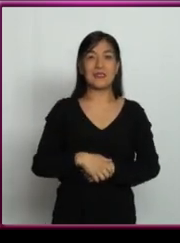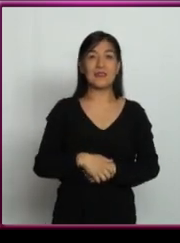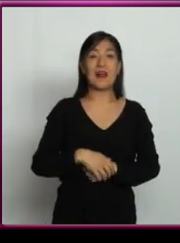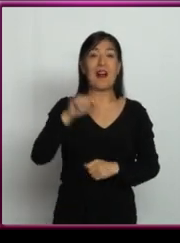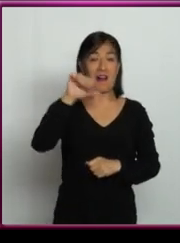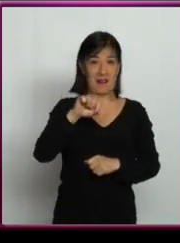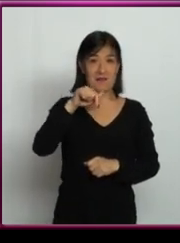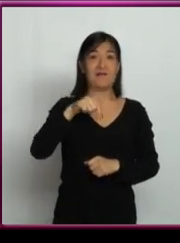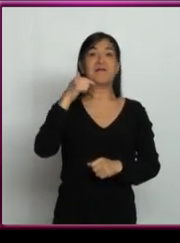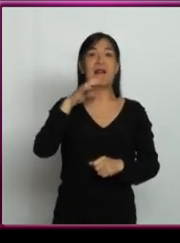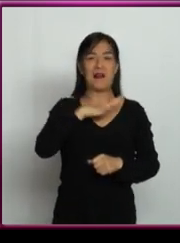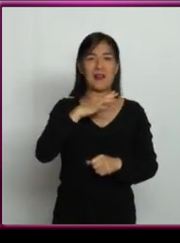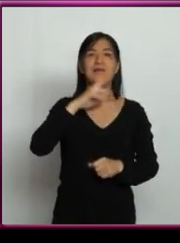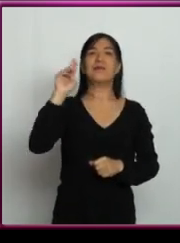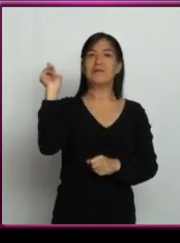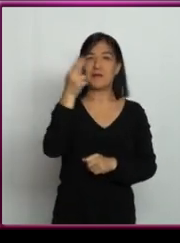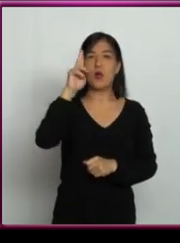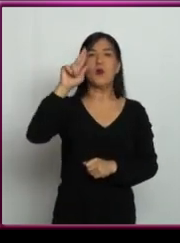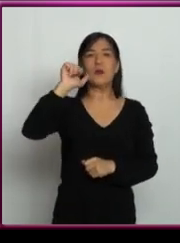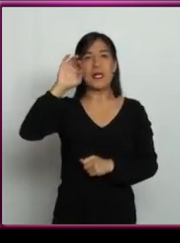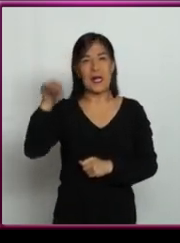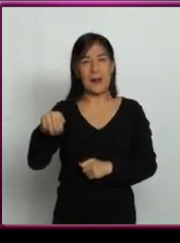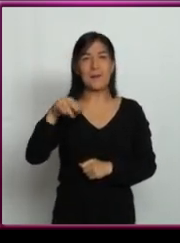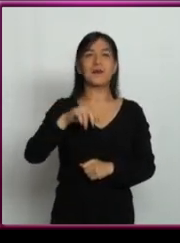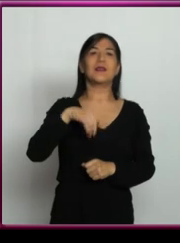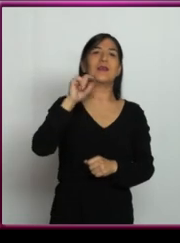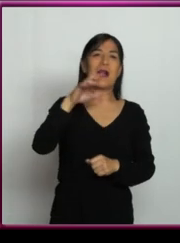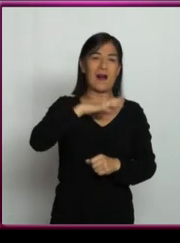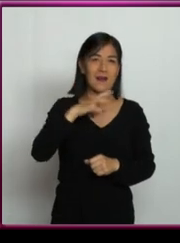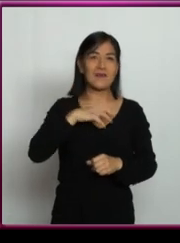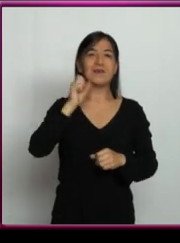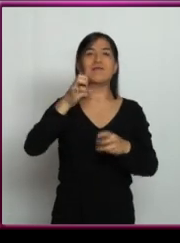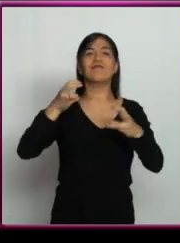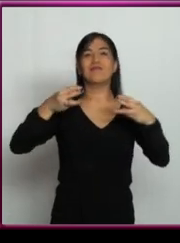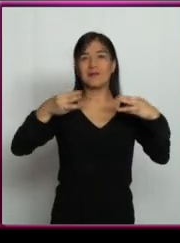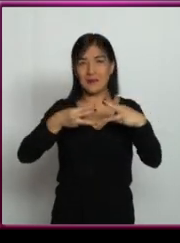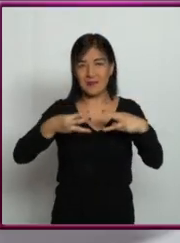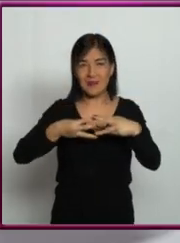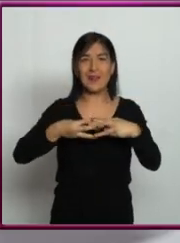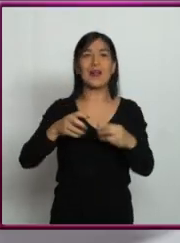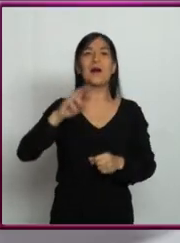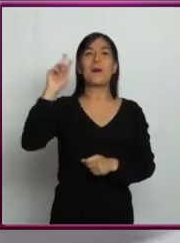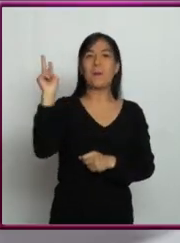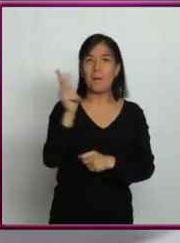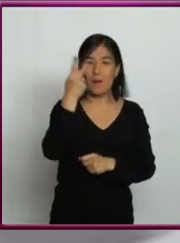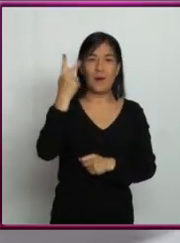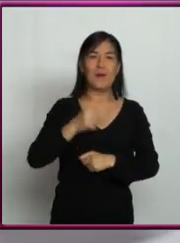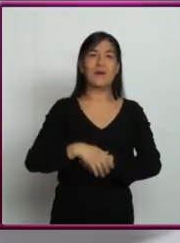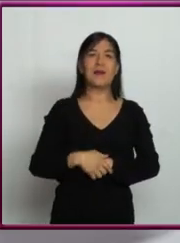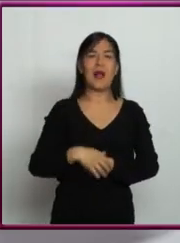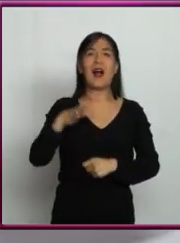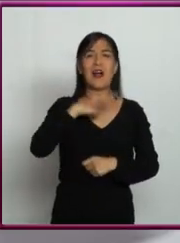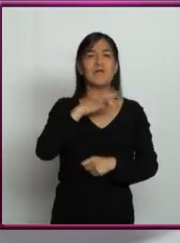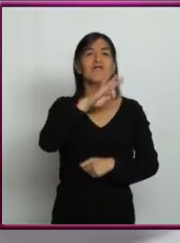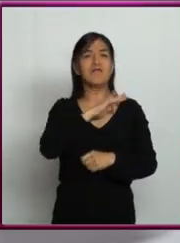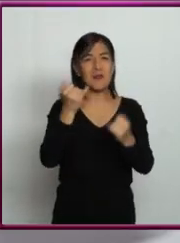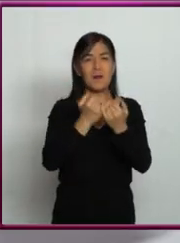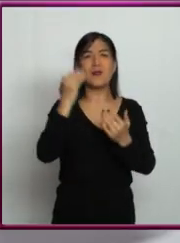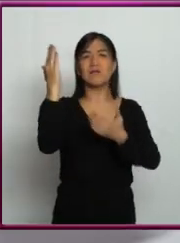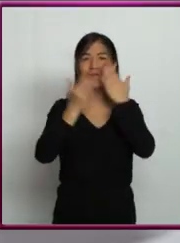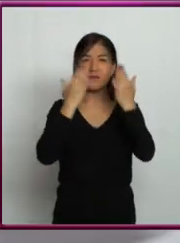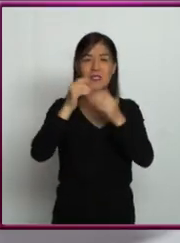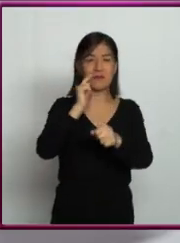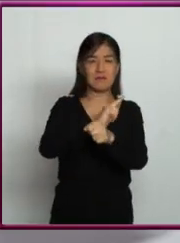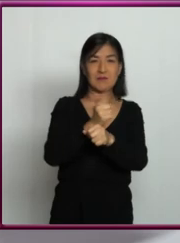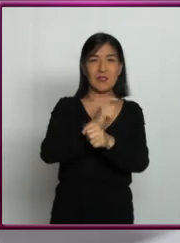muy buenas universidades, tenemos la UNAM, la Metropolitana, el Politécnico, incluso se puede estudiar, por ejemplo, una